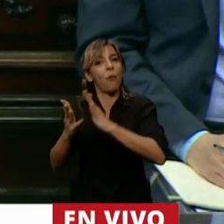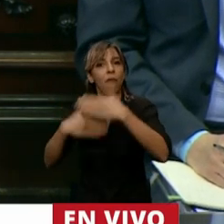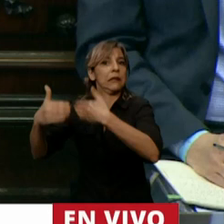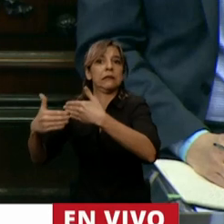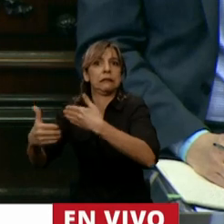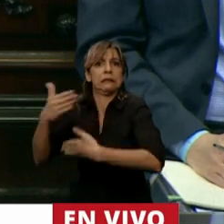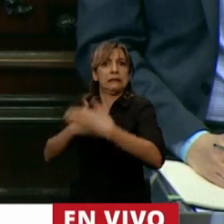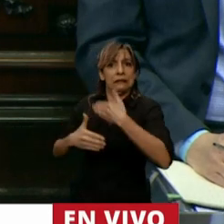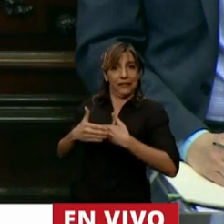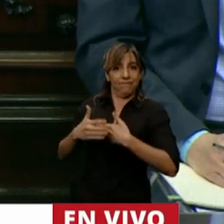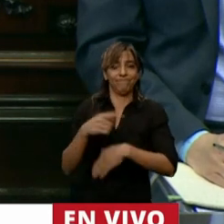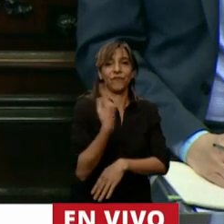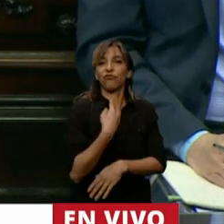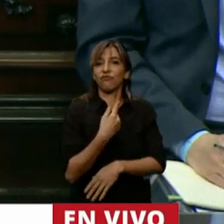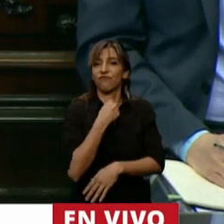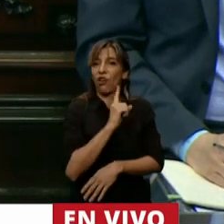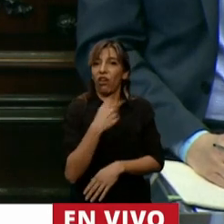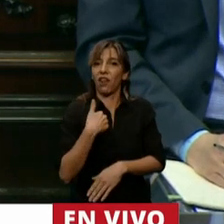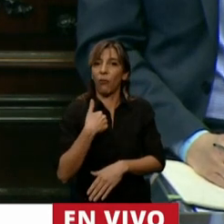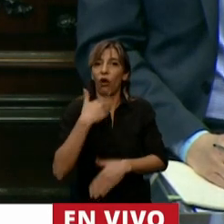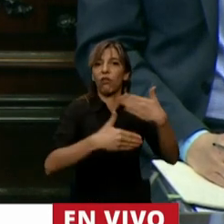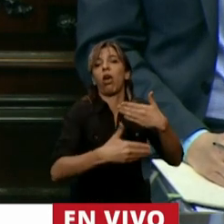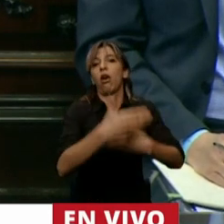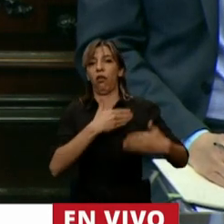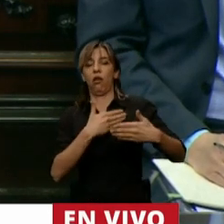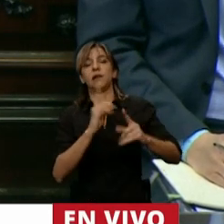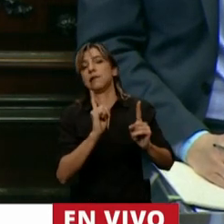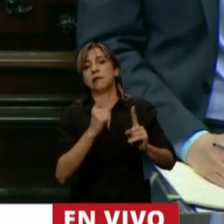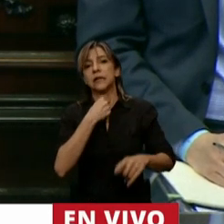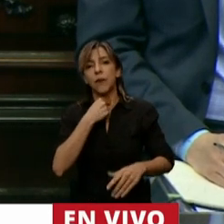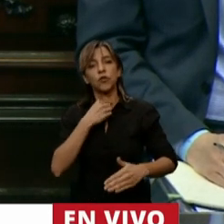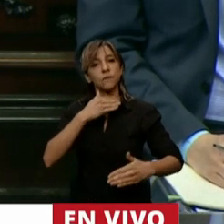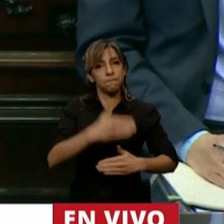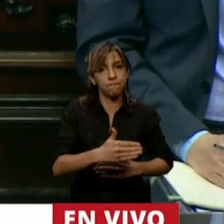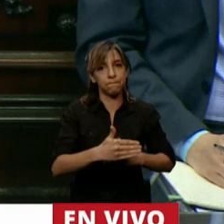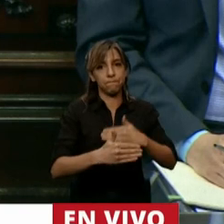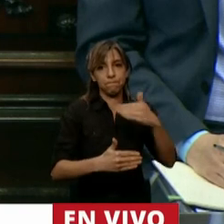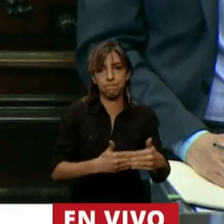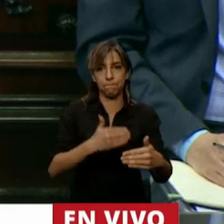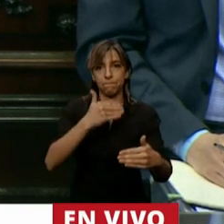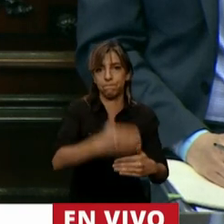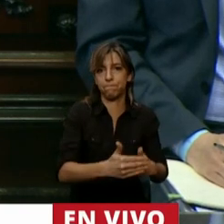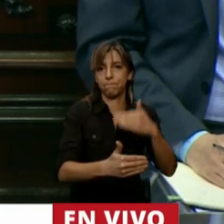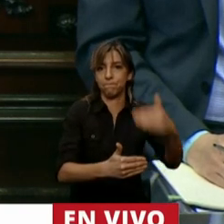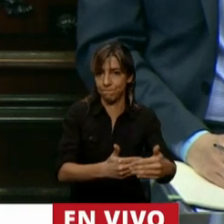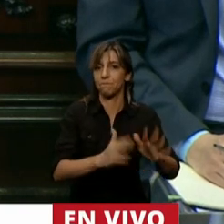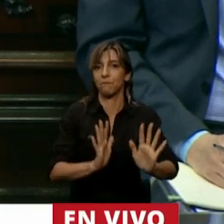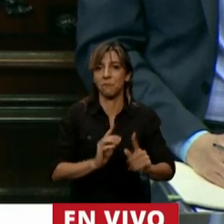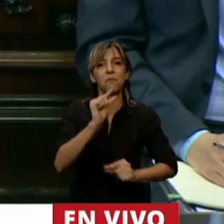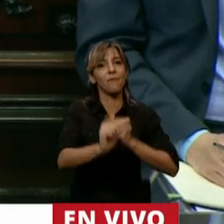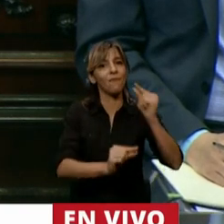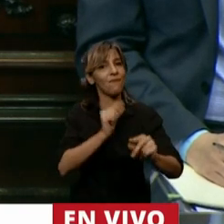nosotros no queremos eso para nuestro país nosotros queremos seguir dando pasos firmes seguir avanzando pero cuidando a nuestra gente